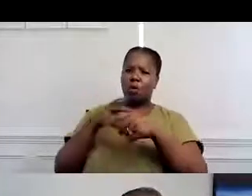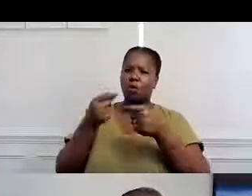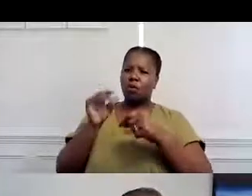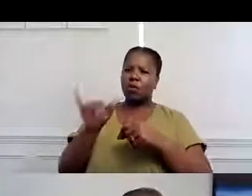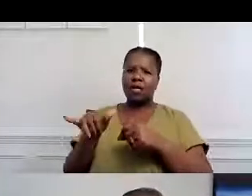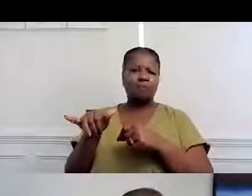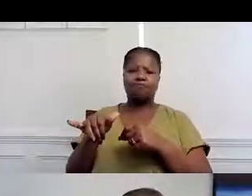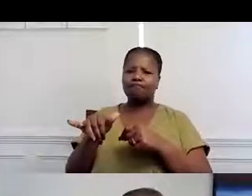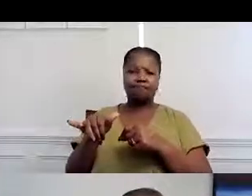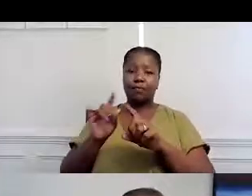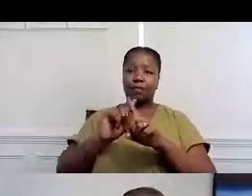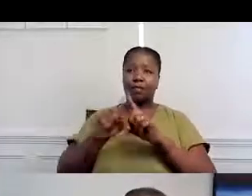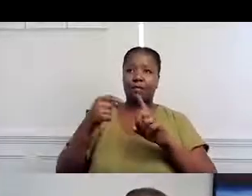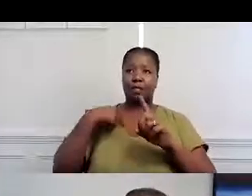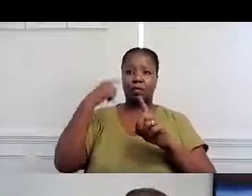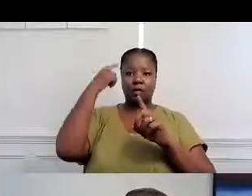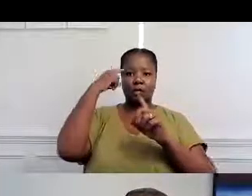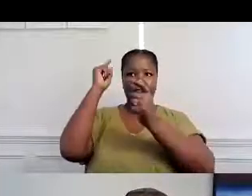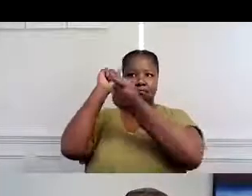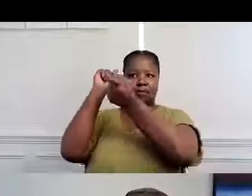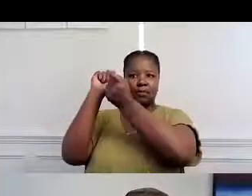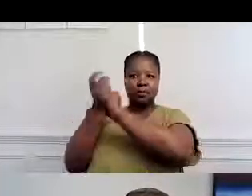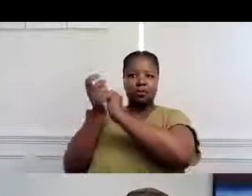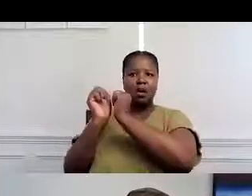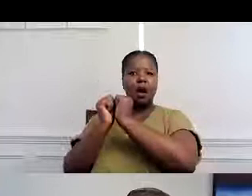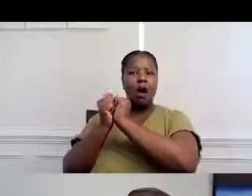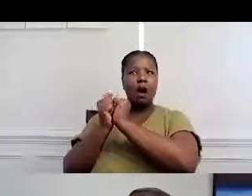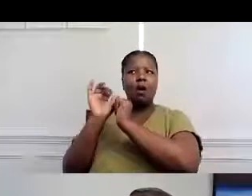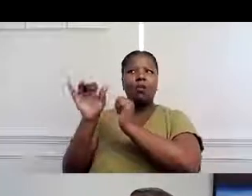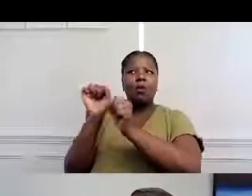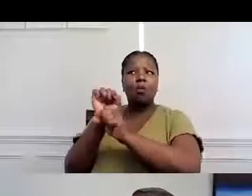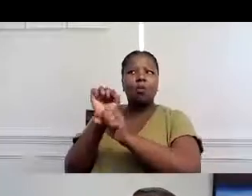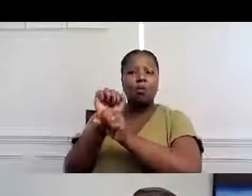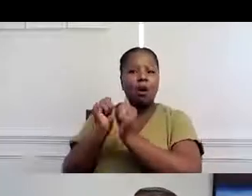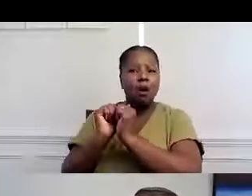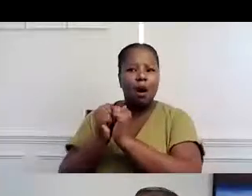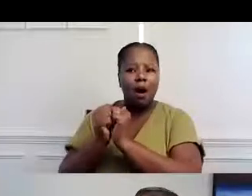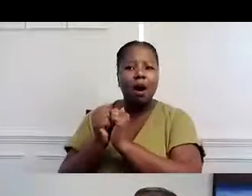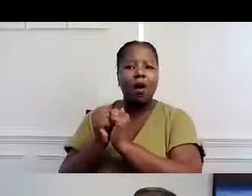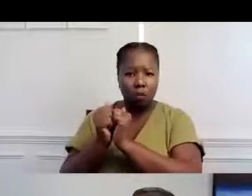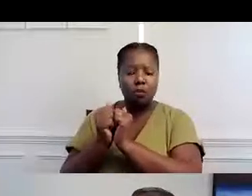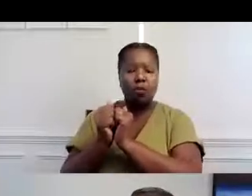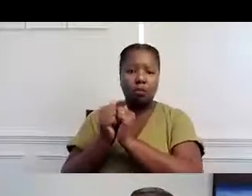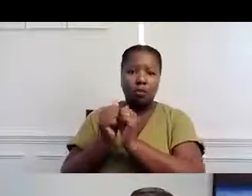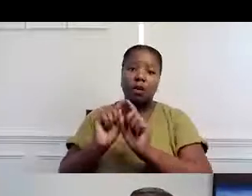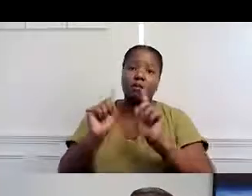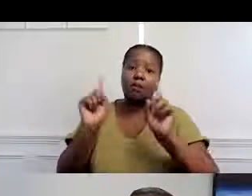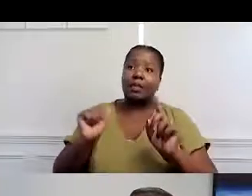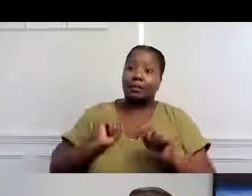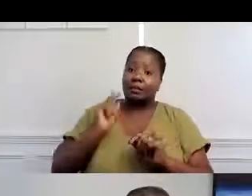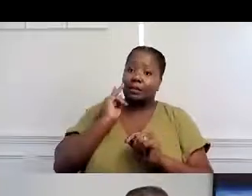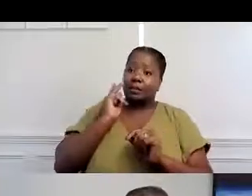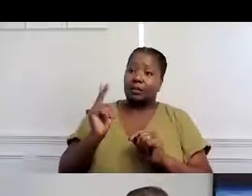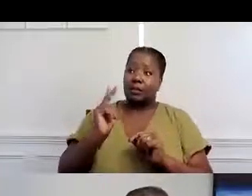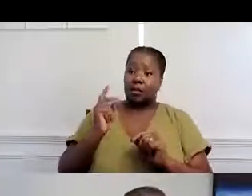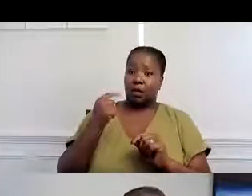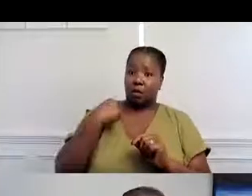que no es lo que normalmente hacíamos, ¿verdad? Pero hemos tenido que cambiar nuestra mentalidad para ver cómo hacerlo funcionar.